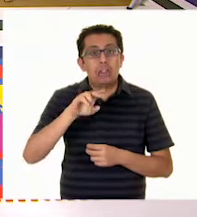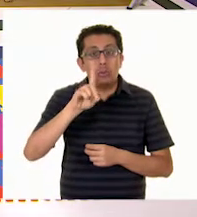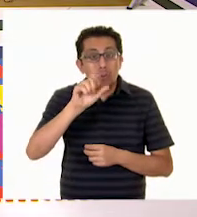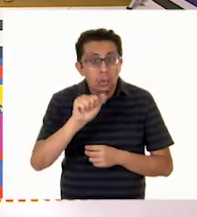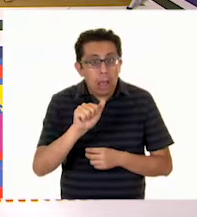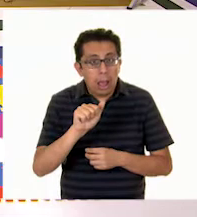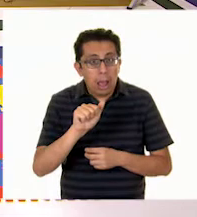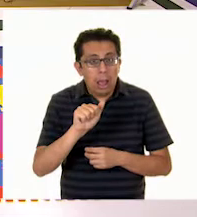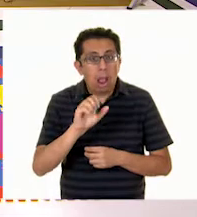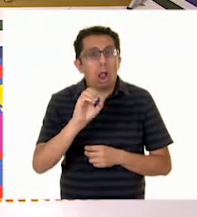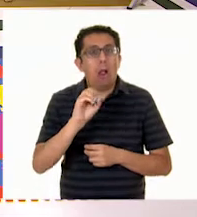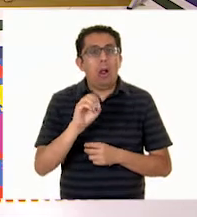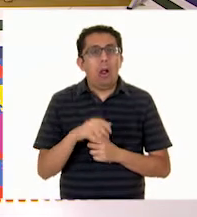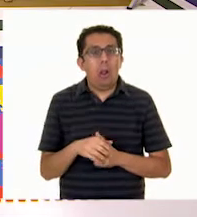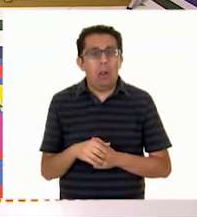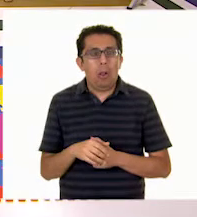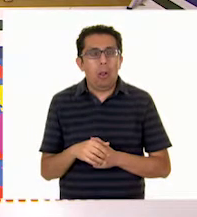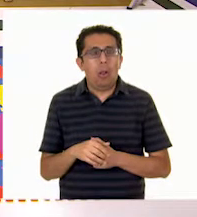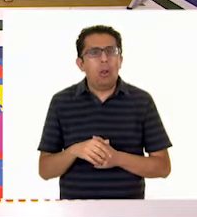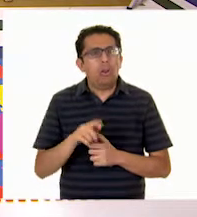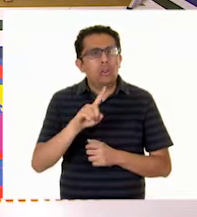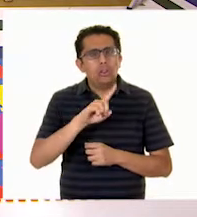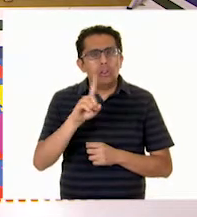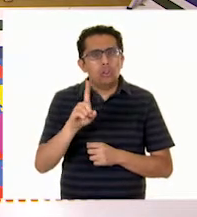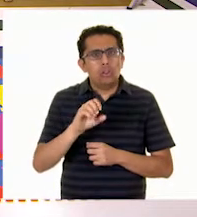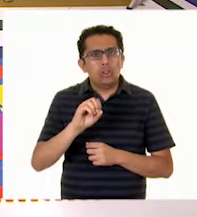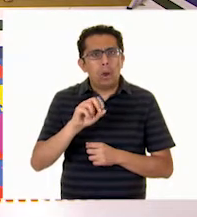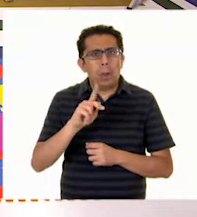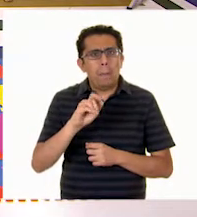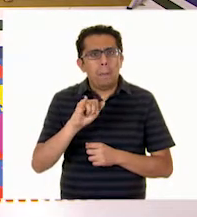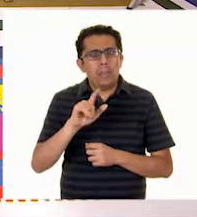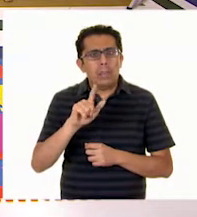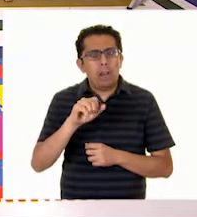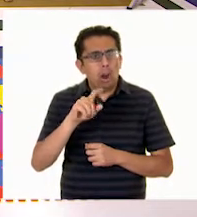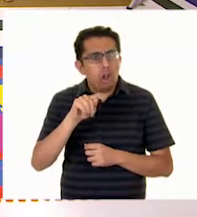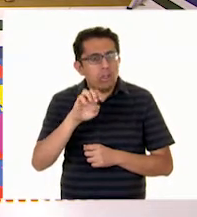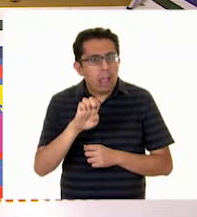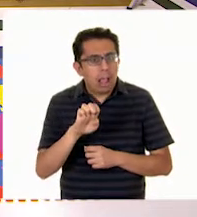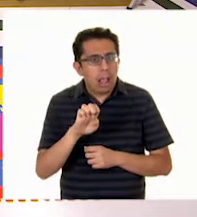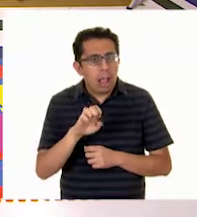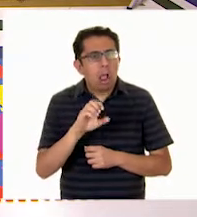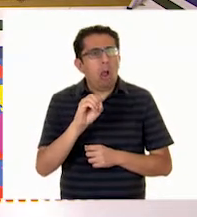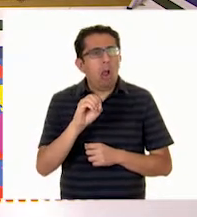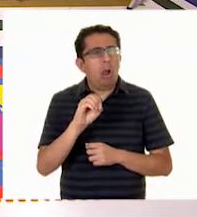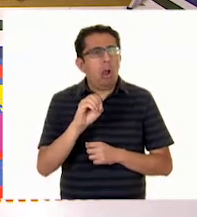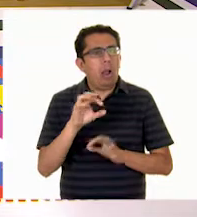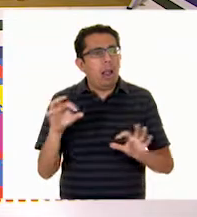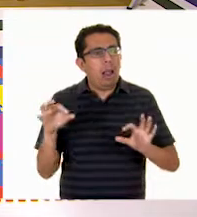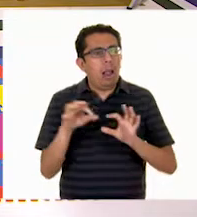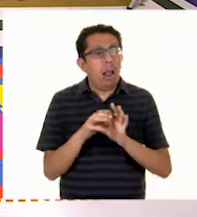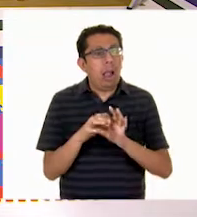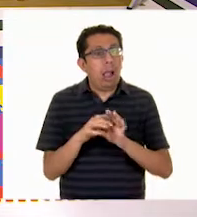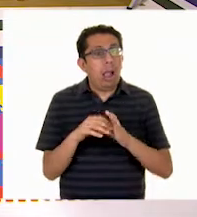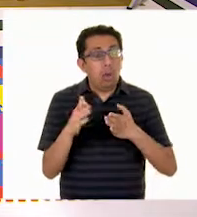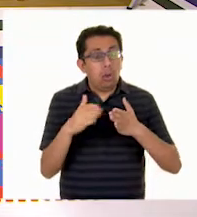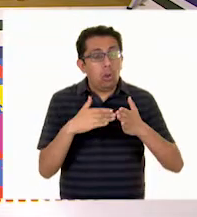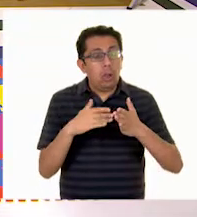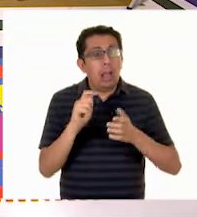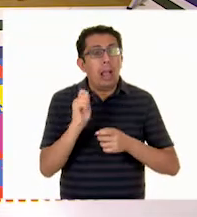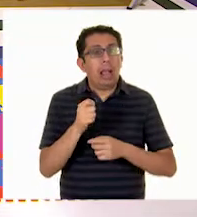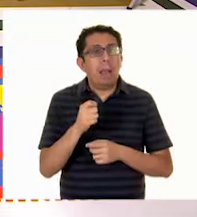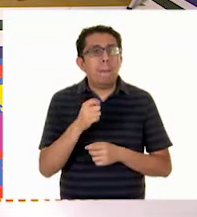O un zopilote. ¡Sopilote! Sí, sí, sí. O hablando de cocina... Sí, sí. ¡Pozole!